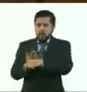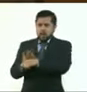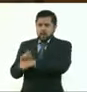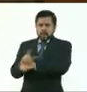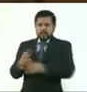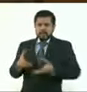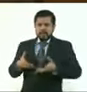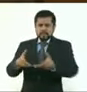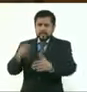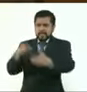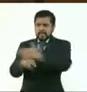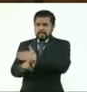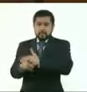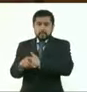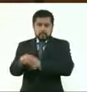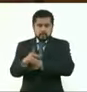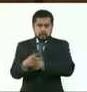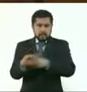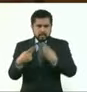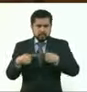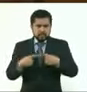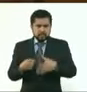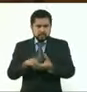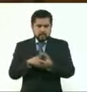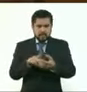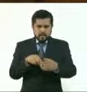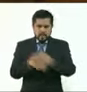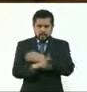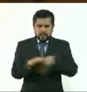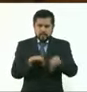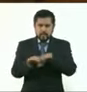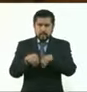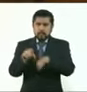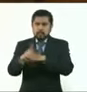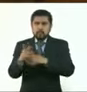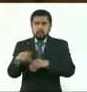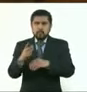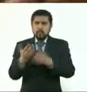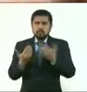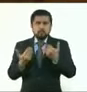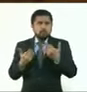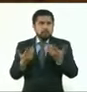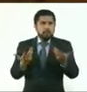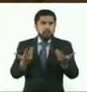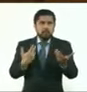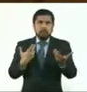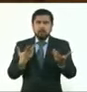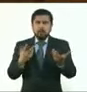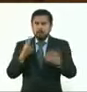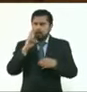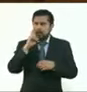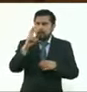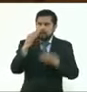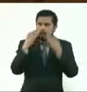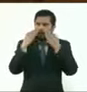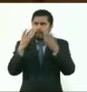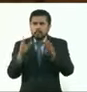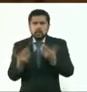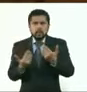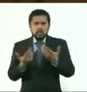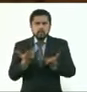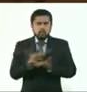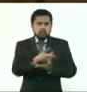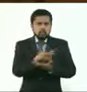del metro. Y lo que nos dicen los trabajadores del metro es que no se le hicieron pruebas a toda la gente con la que estuvieron en